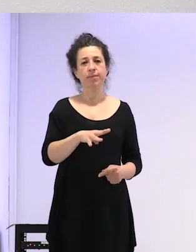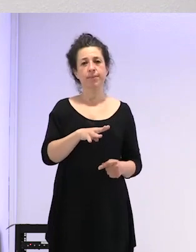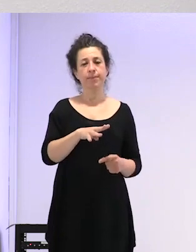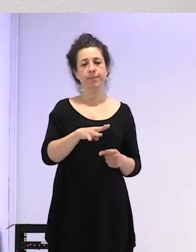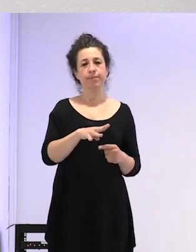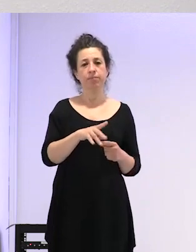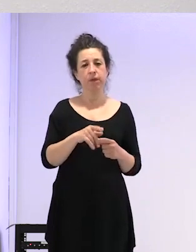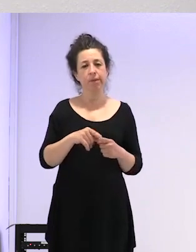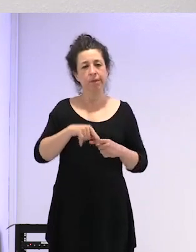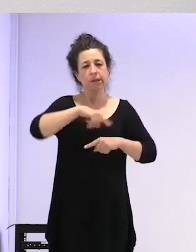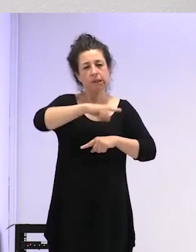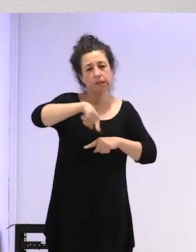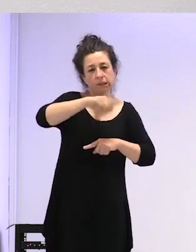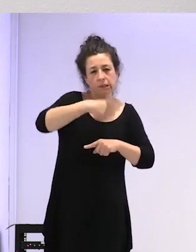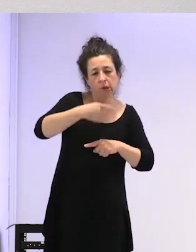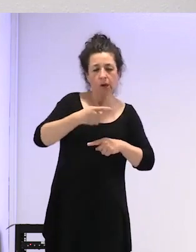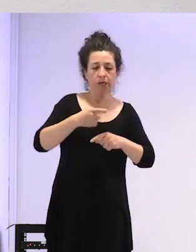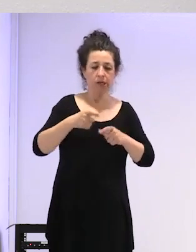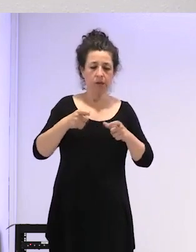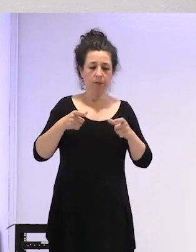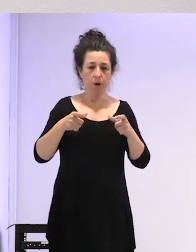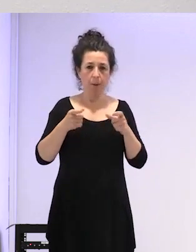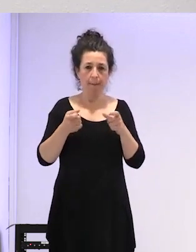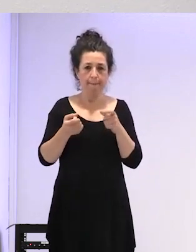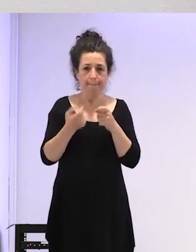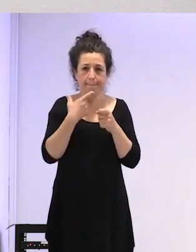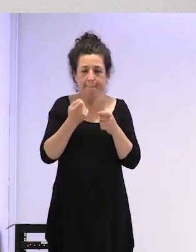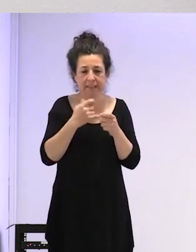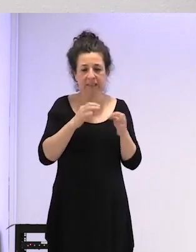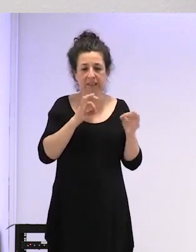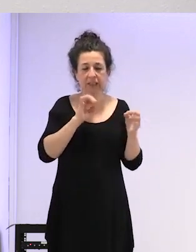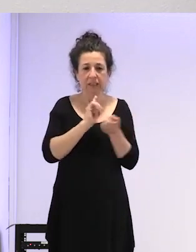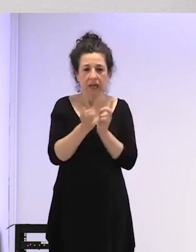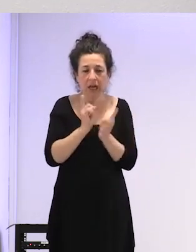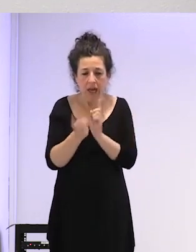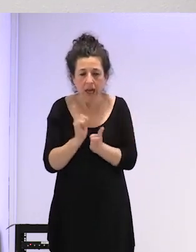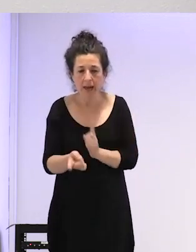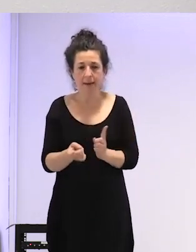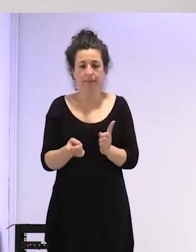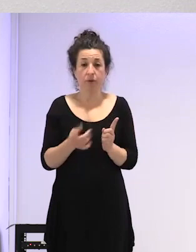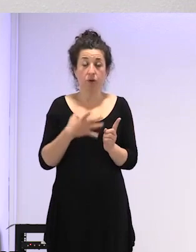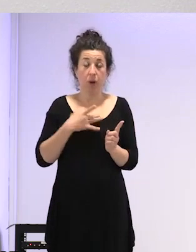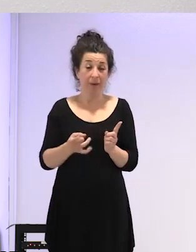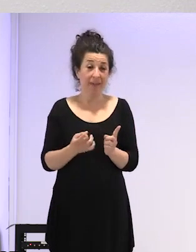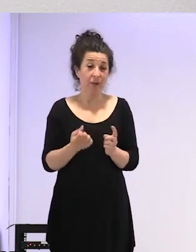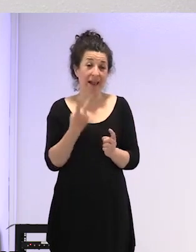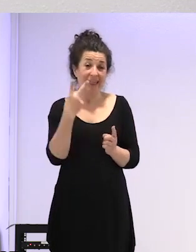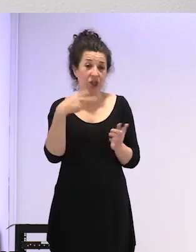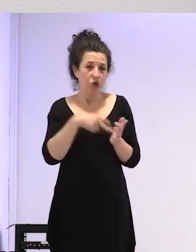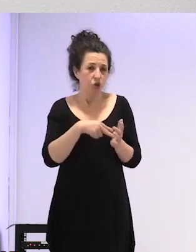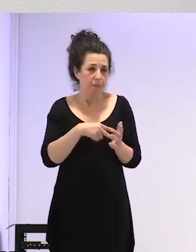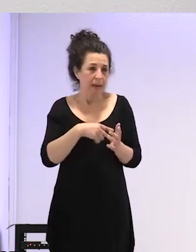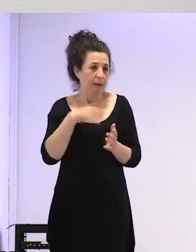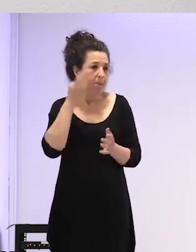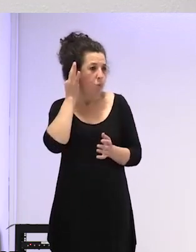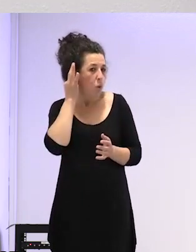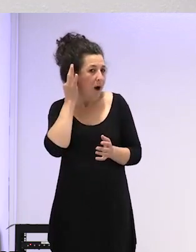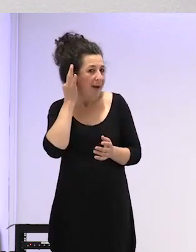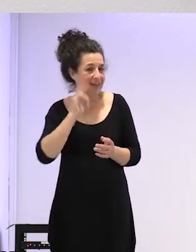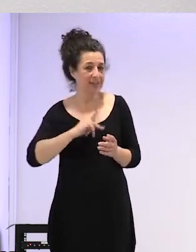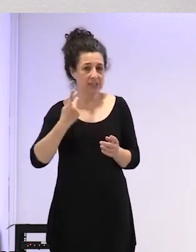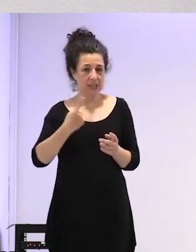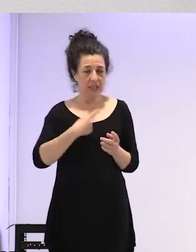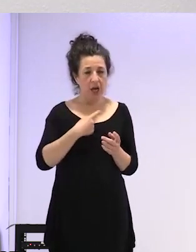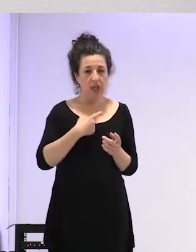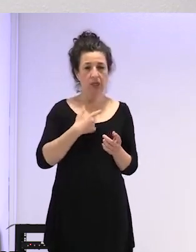ponerle muchas horas cambiando recetas pensar que claro deben ser unas dos mil mujeres trans o sea primero falló el último 10 pues